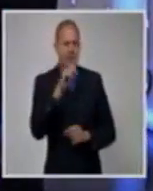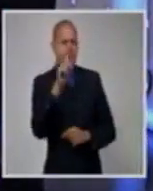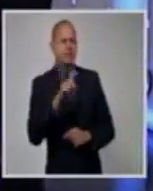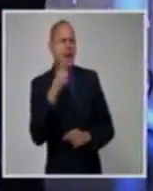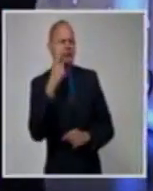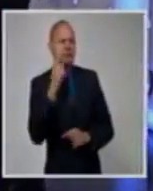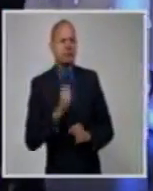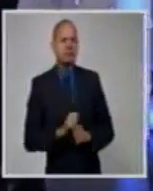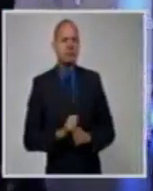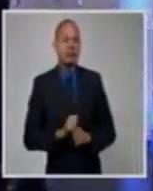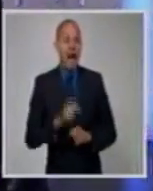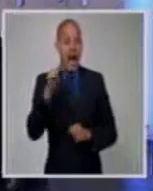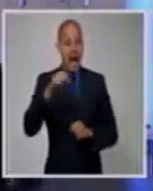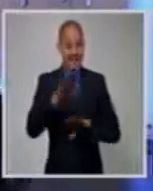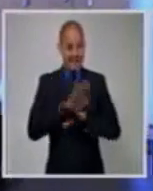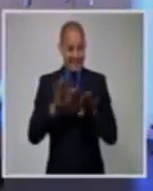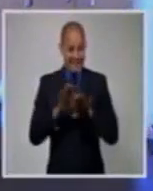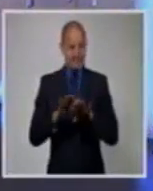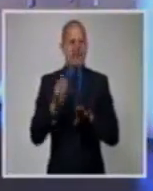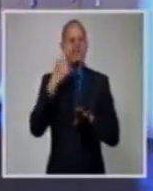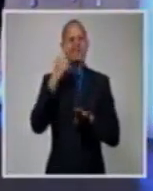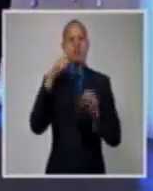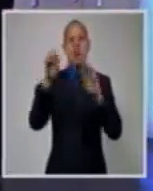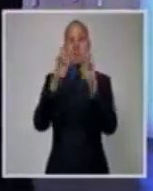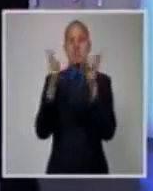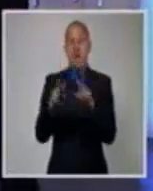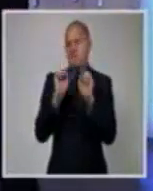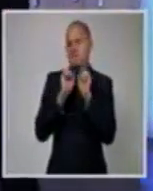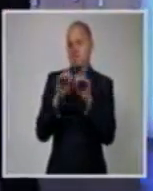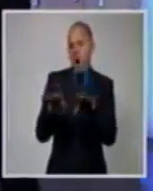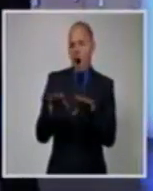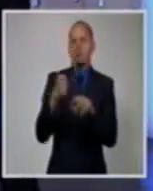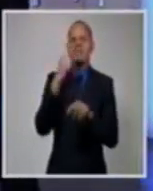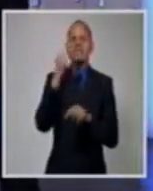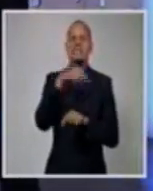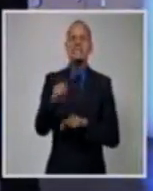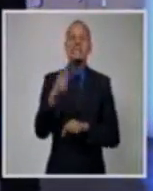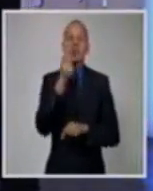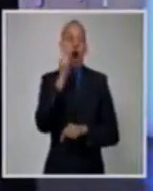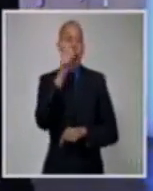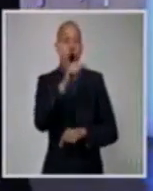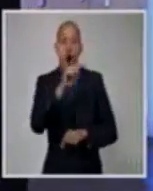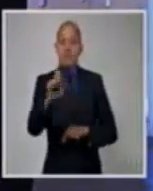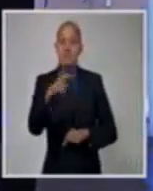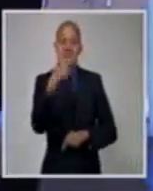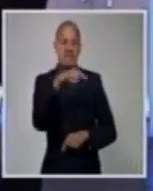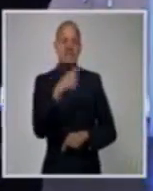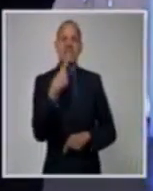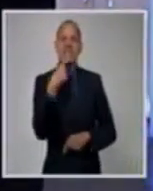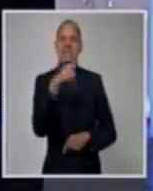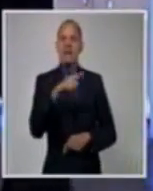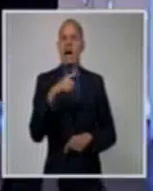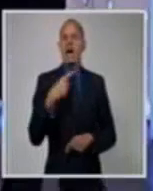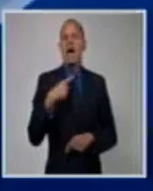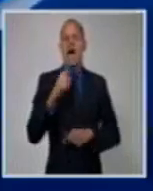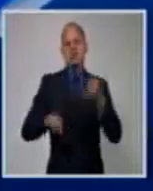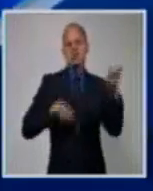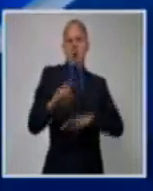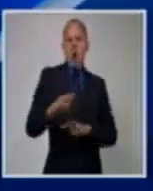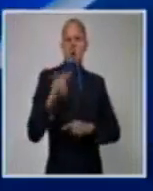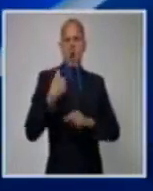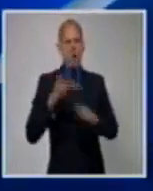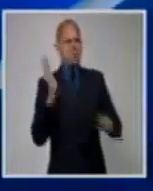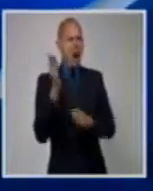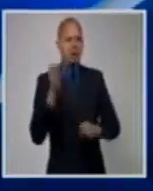vuelta al mundo, y obviamente cómo ver, es la respuesta del ministro ante estos hechos. ¿Cómo usted lo ve? A mí me gustaría que